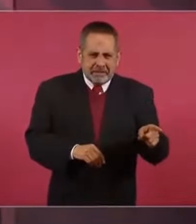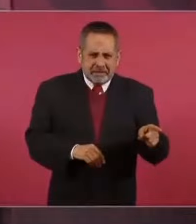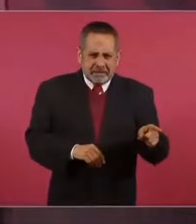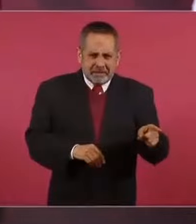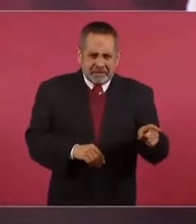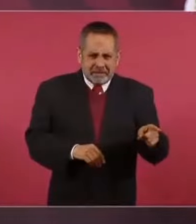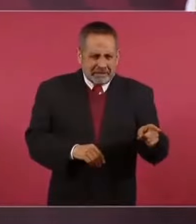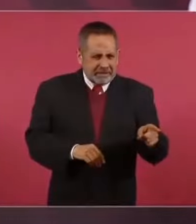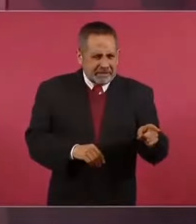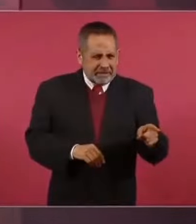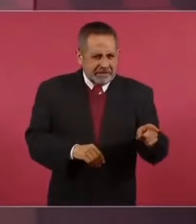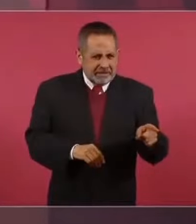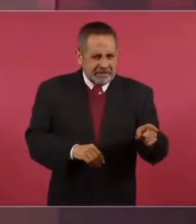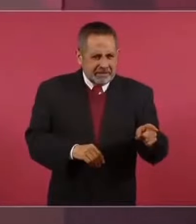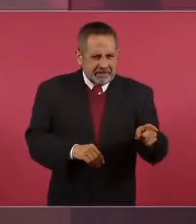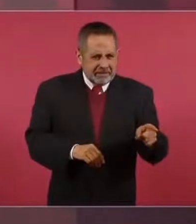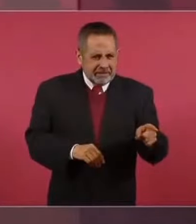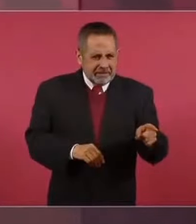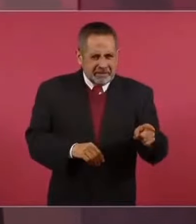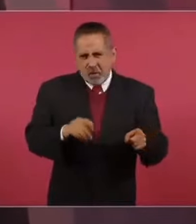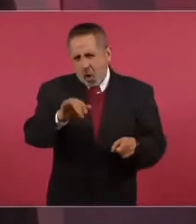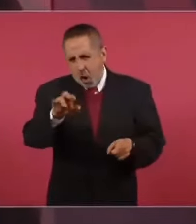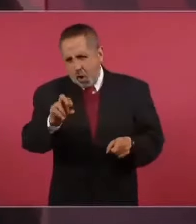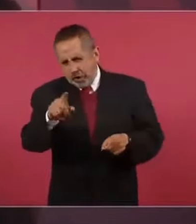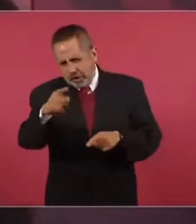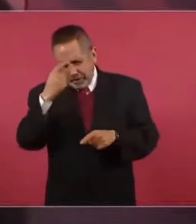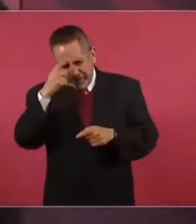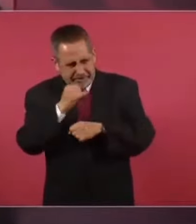un, un ensayo.